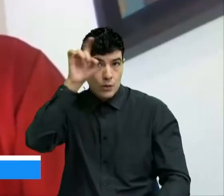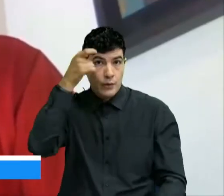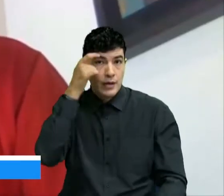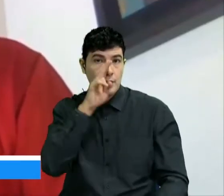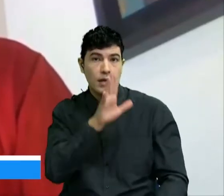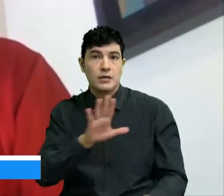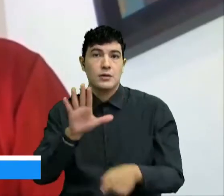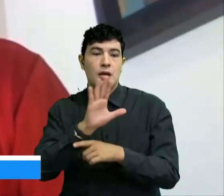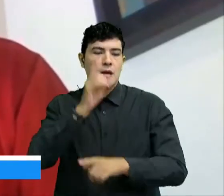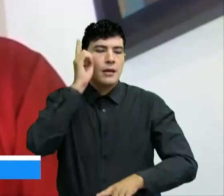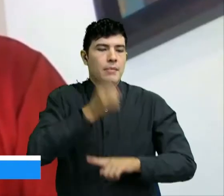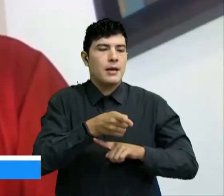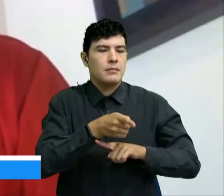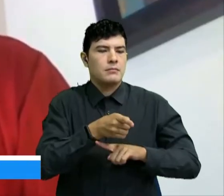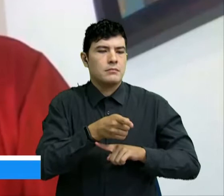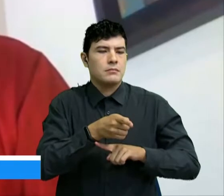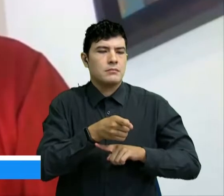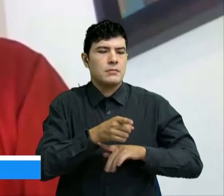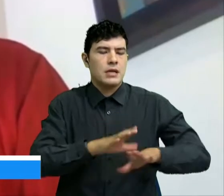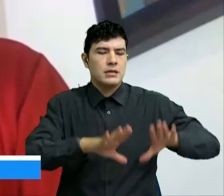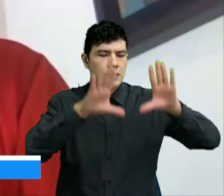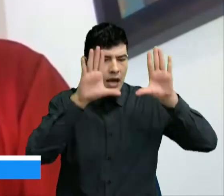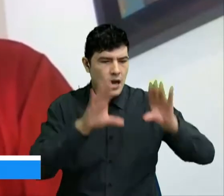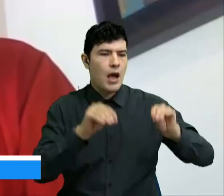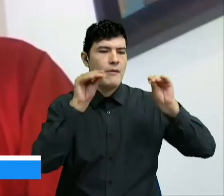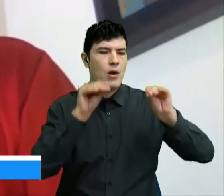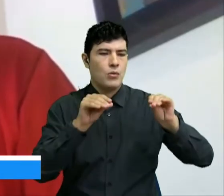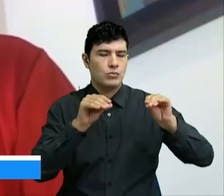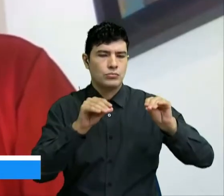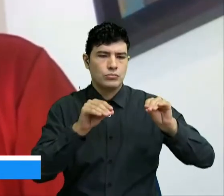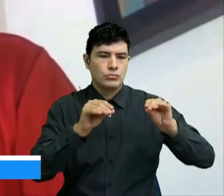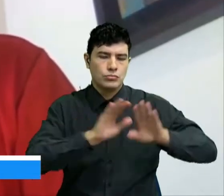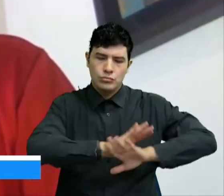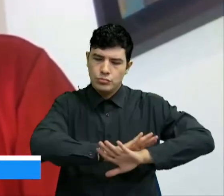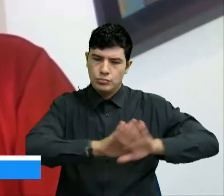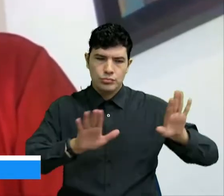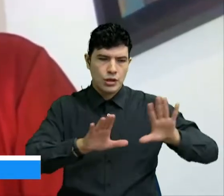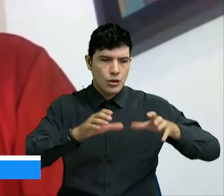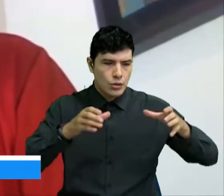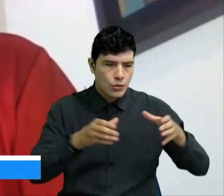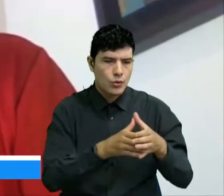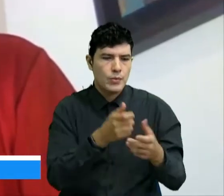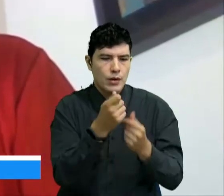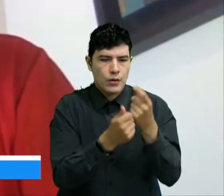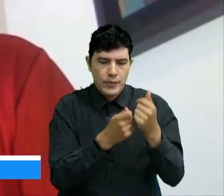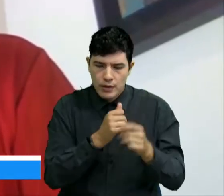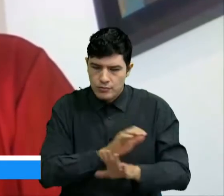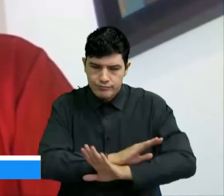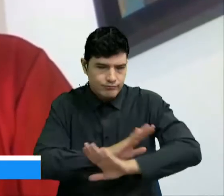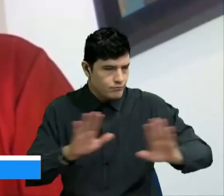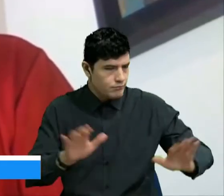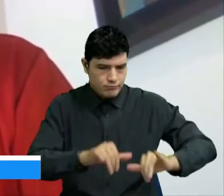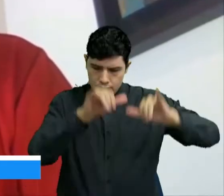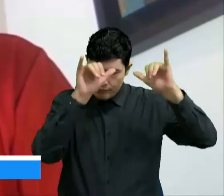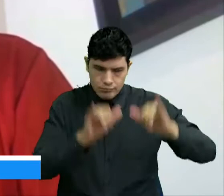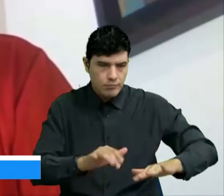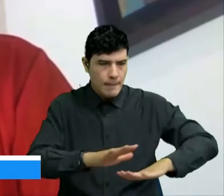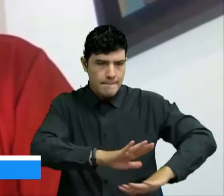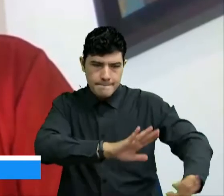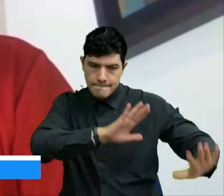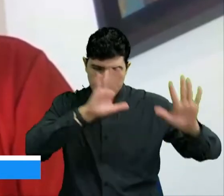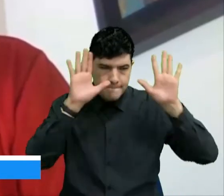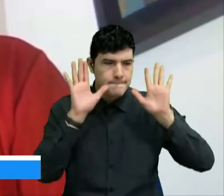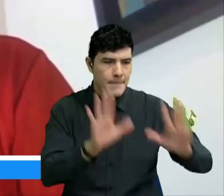decir se acaba cualquier tipo de reactivación, de actividad económica nuevamente, como